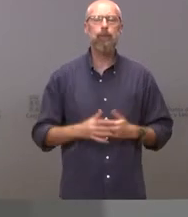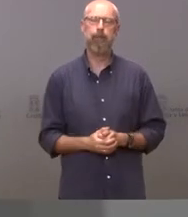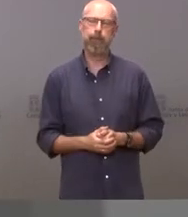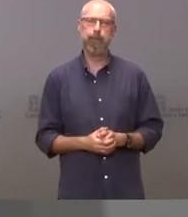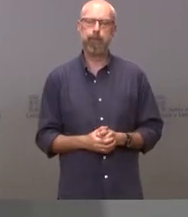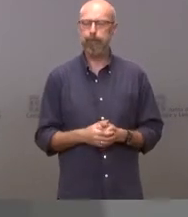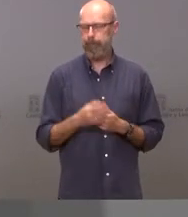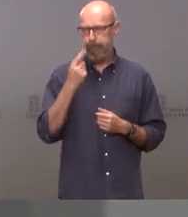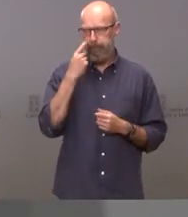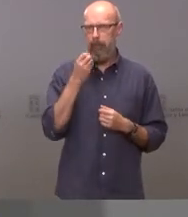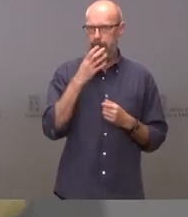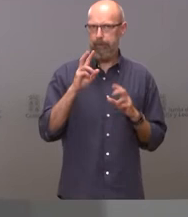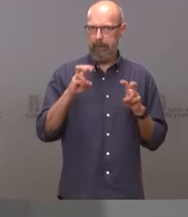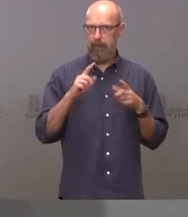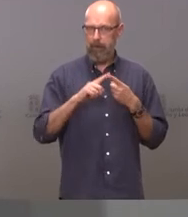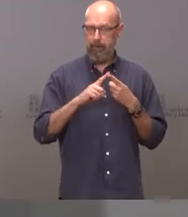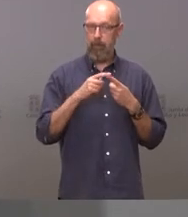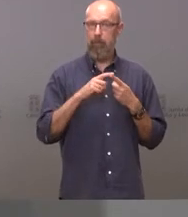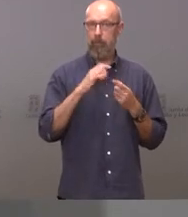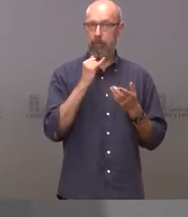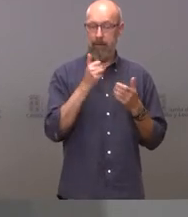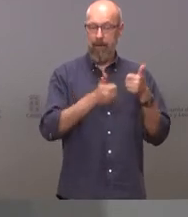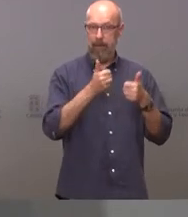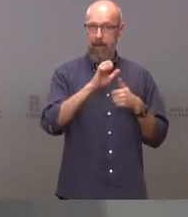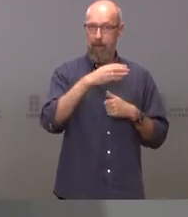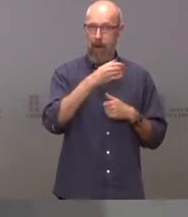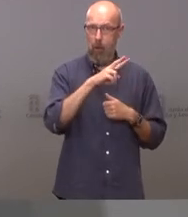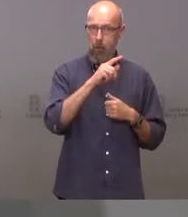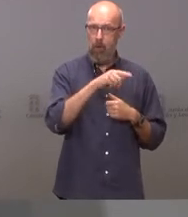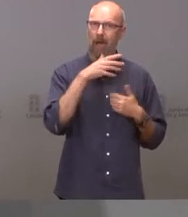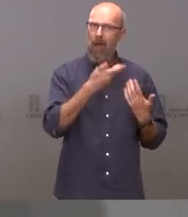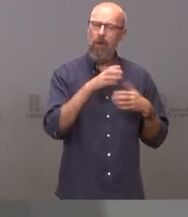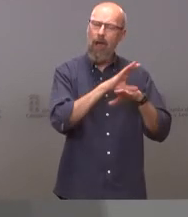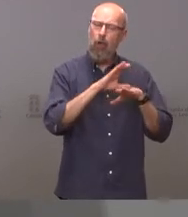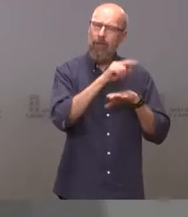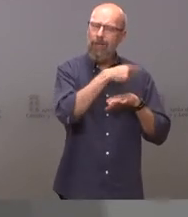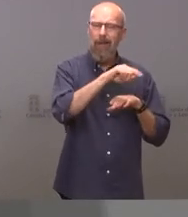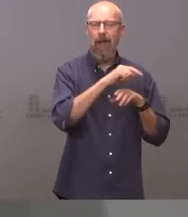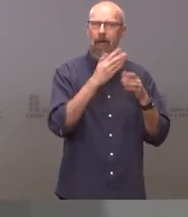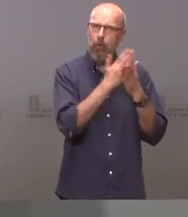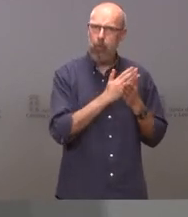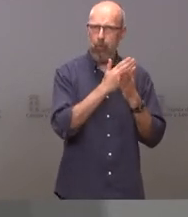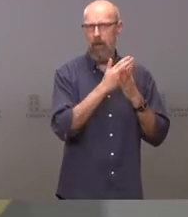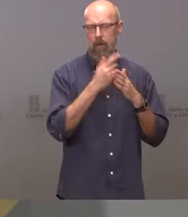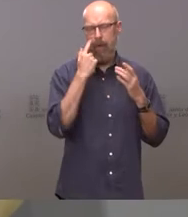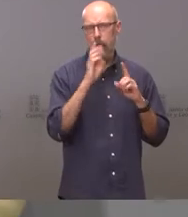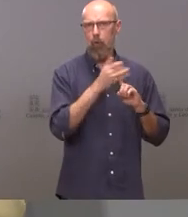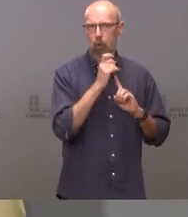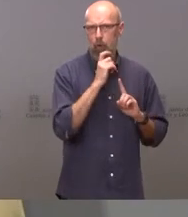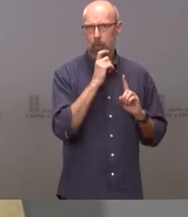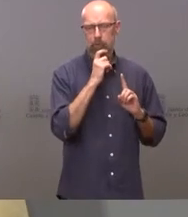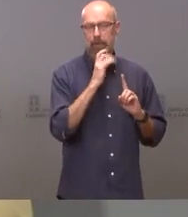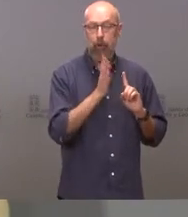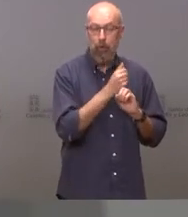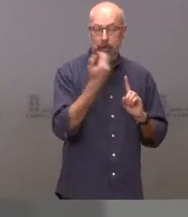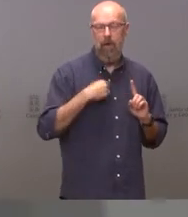sobre el asunto de la eva actualmente se encuentra en la consejería resolviendo este asunto cuando se haya resuelto se lo